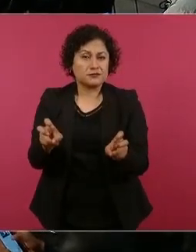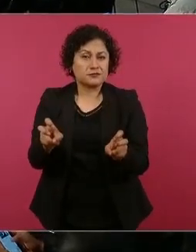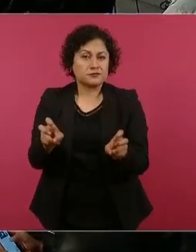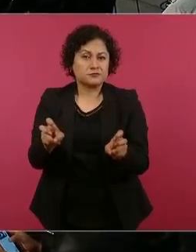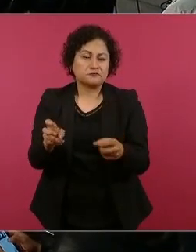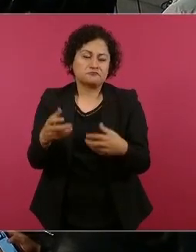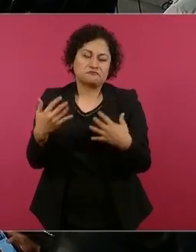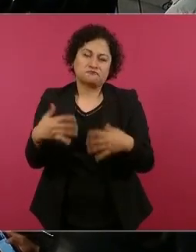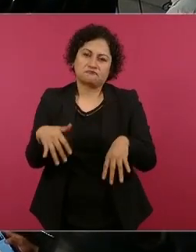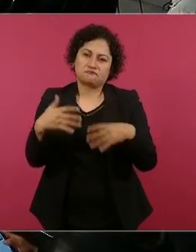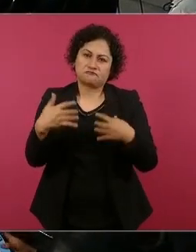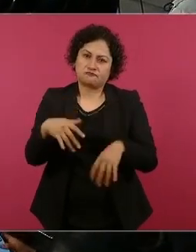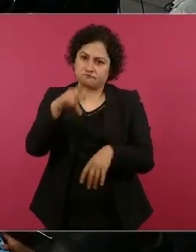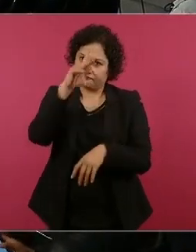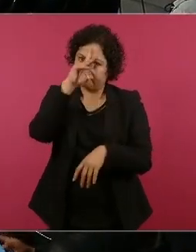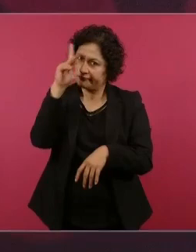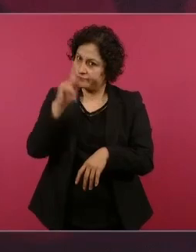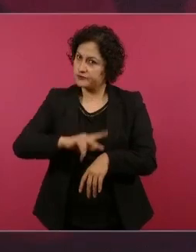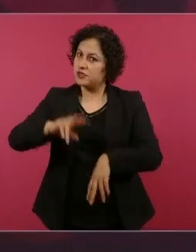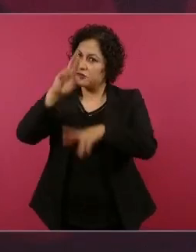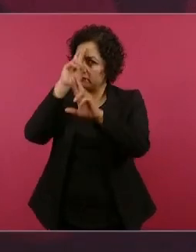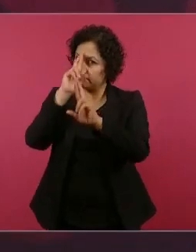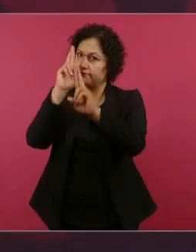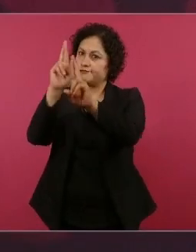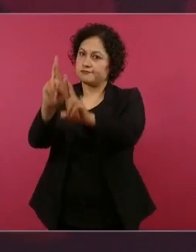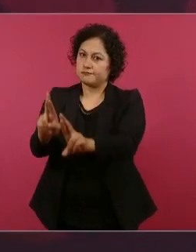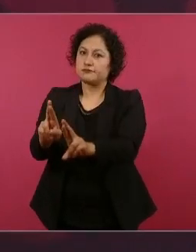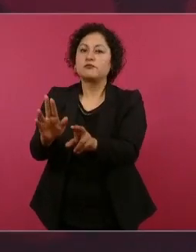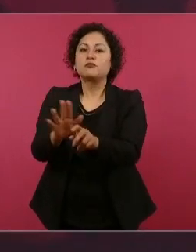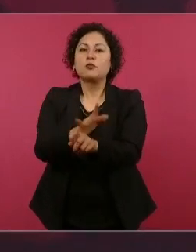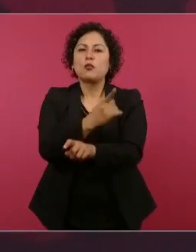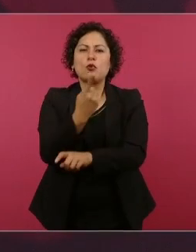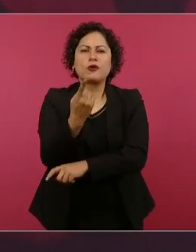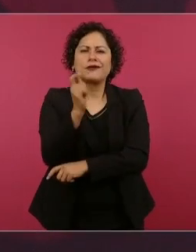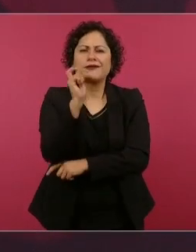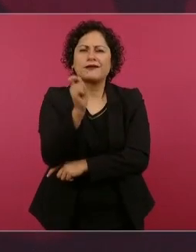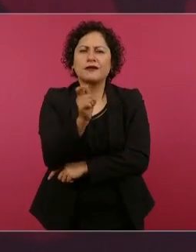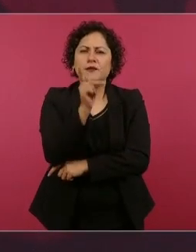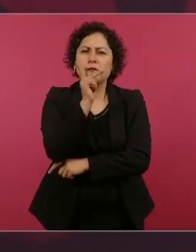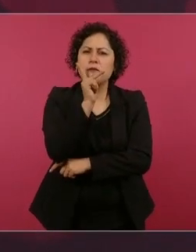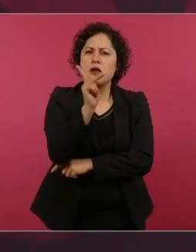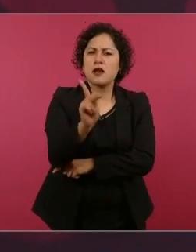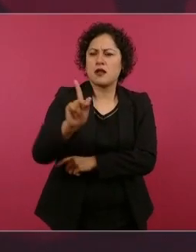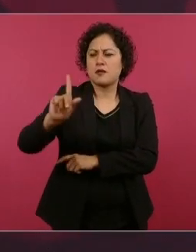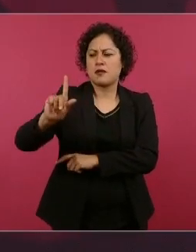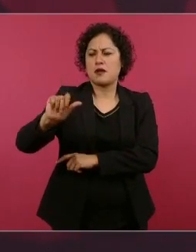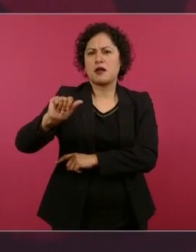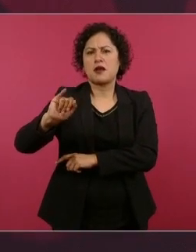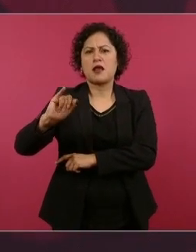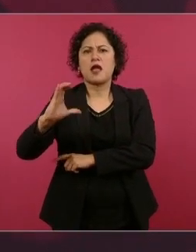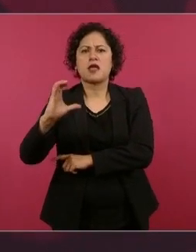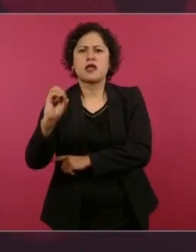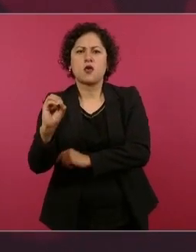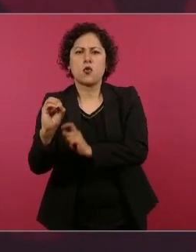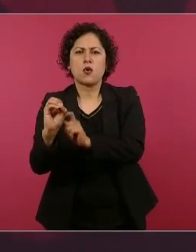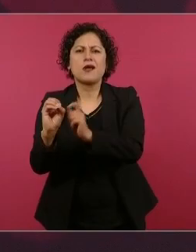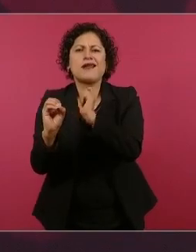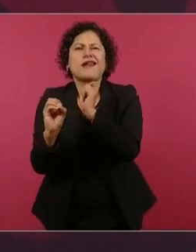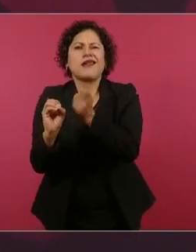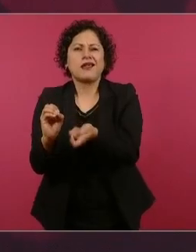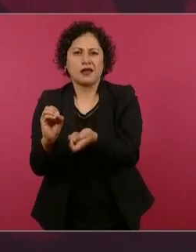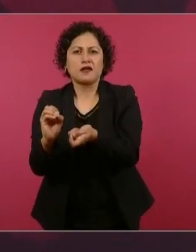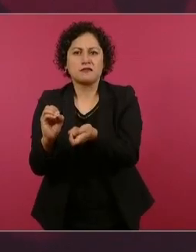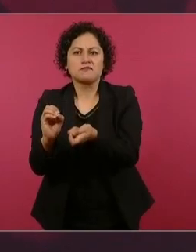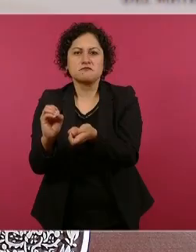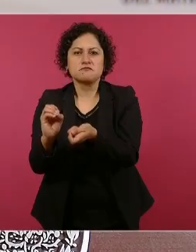El Estado laico significa libertad de